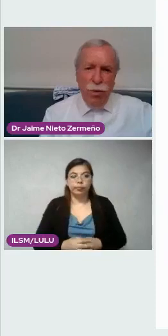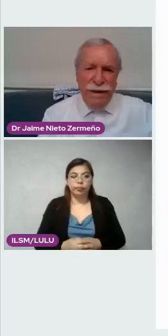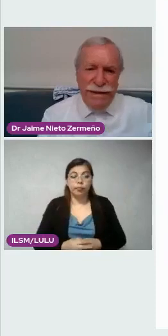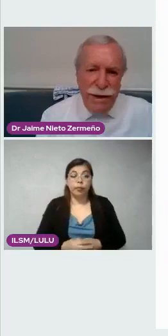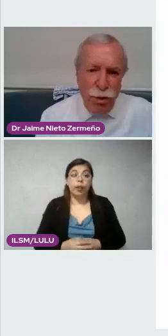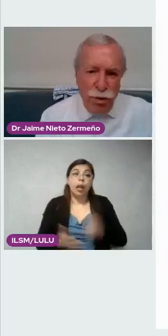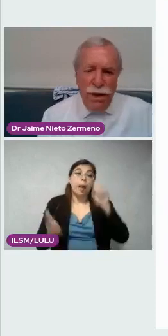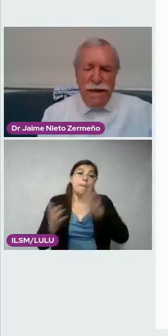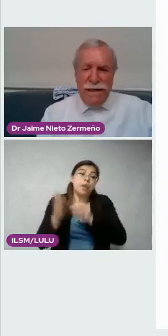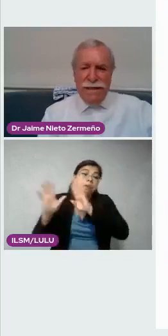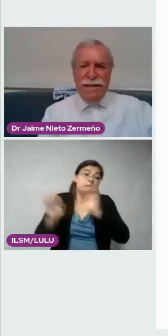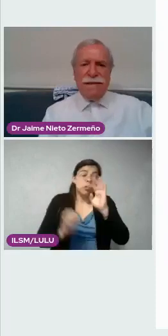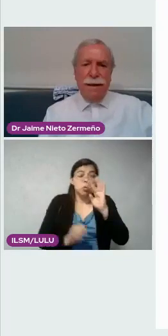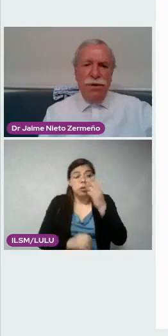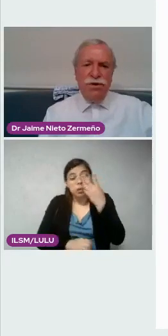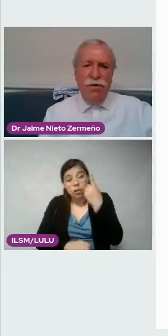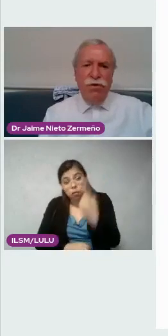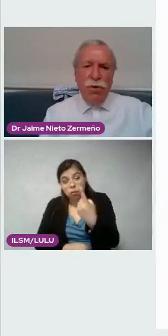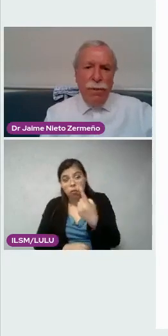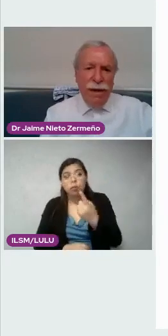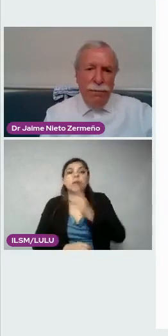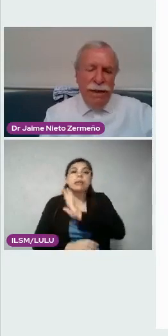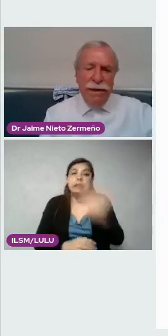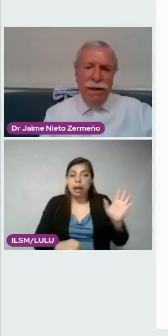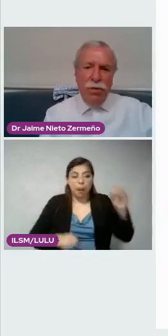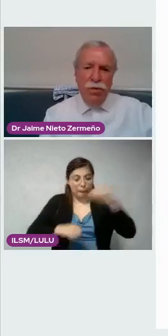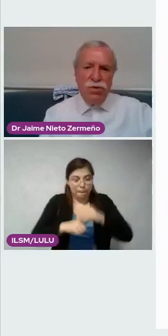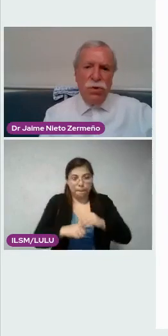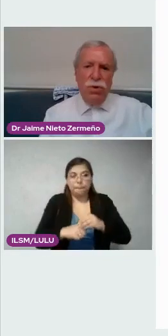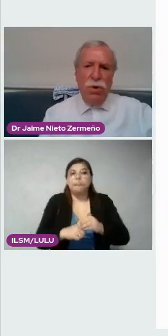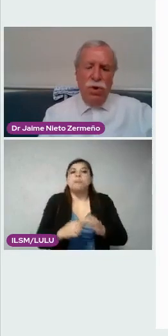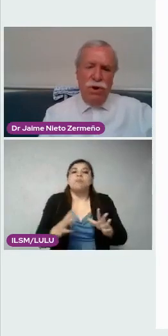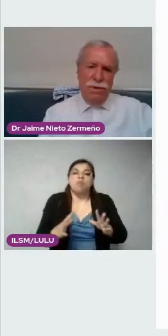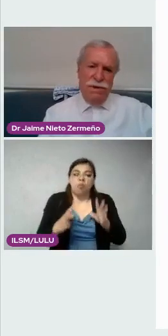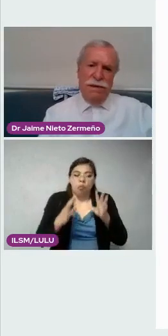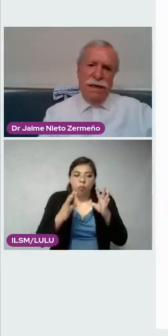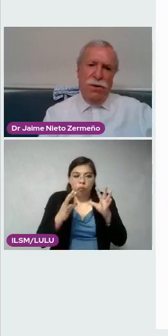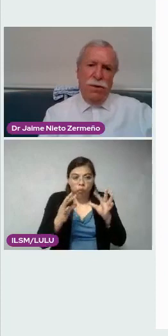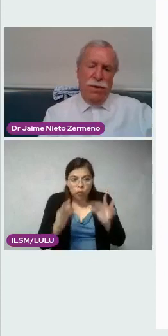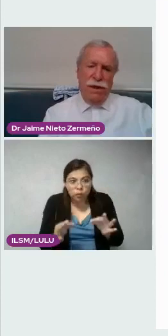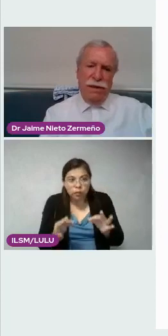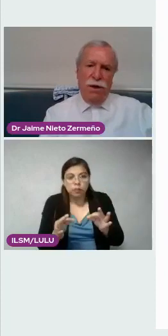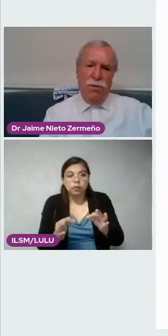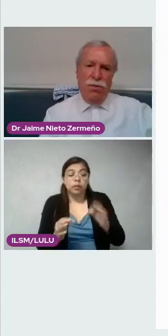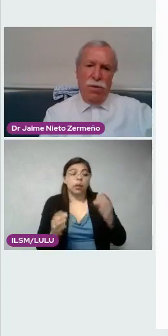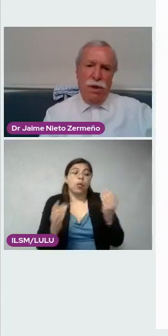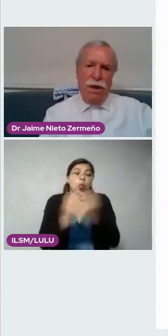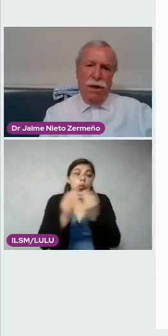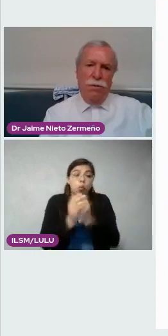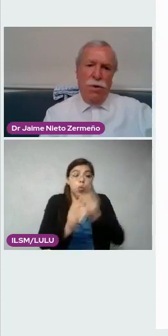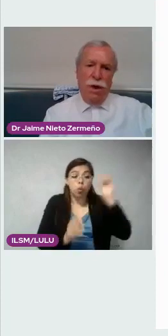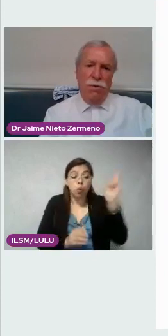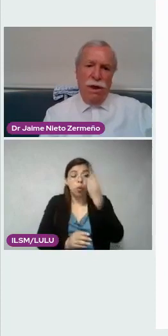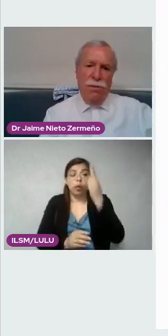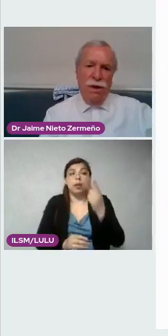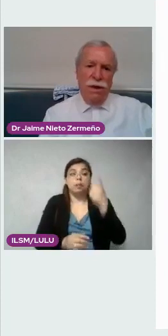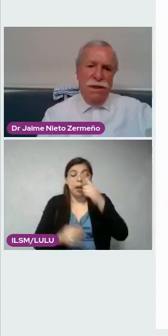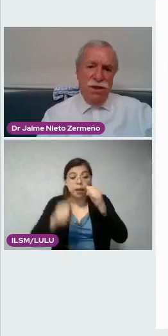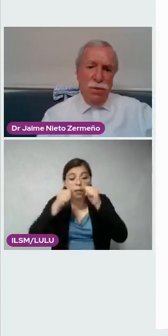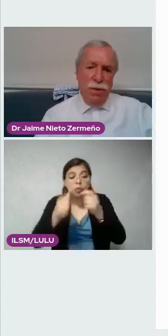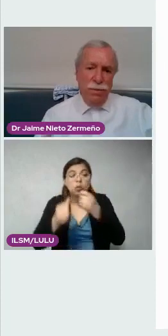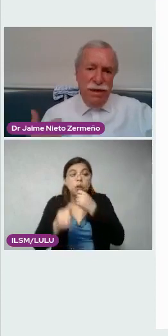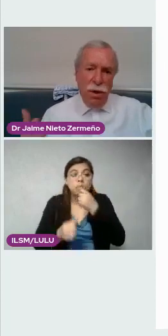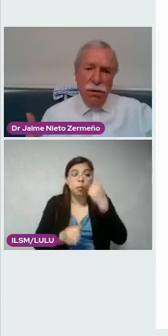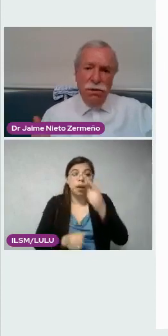1951 ya se estableció formalmente el curso universitario de pediatría junto con la UNAM,